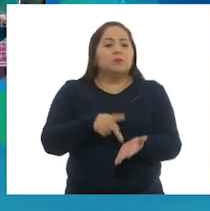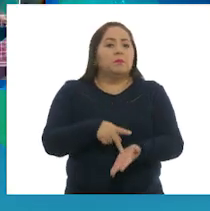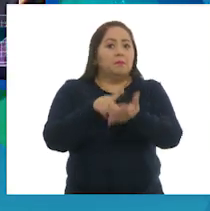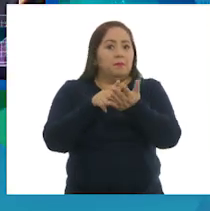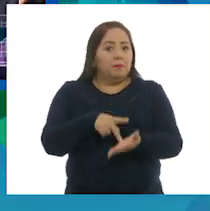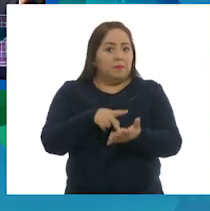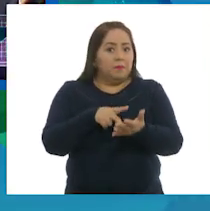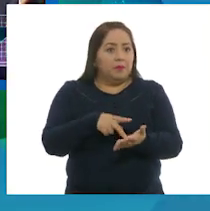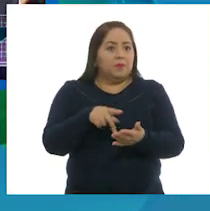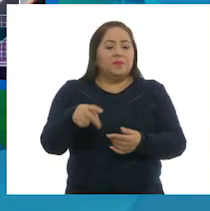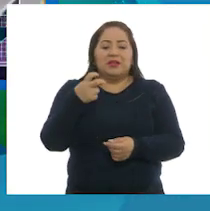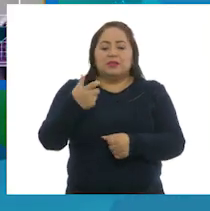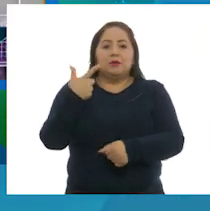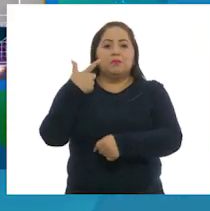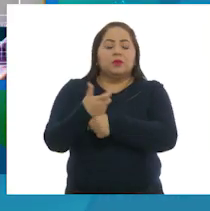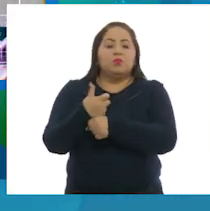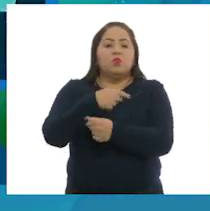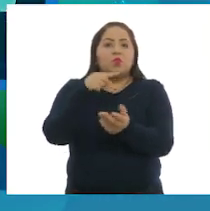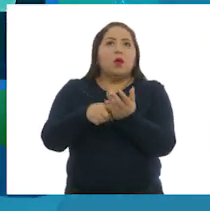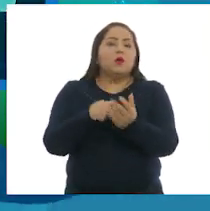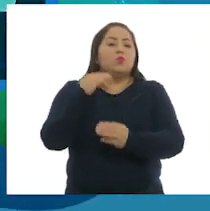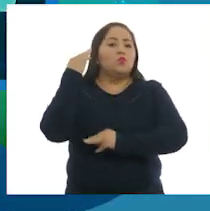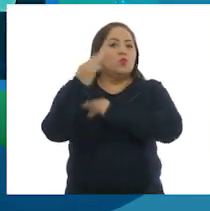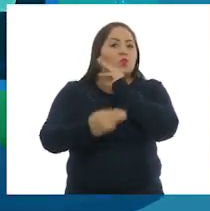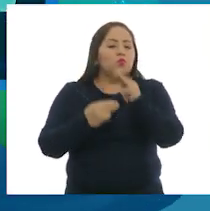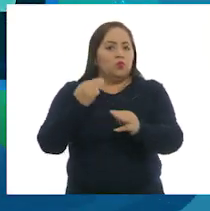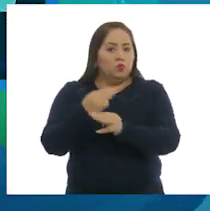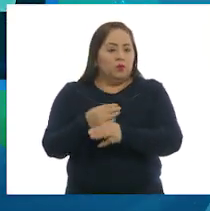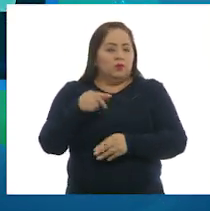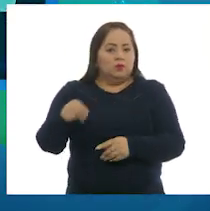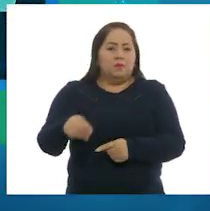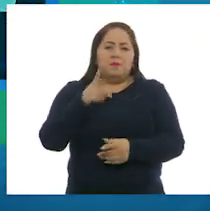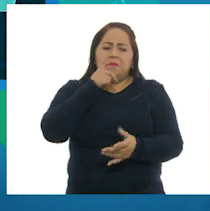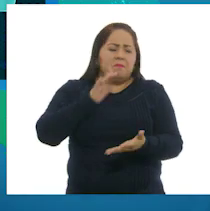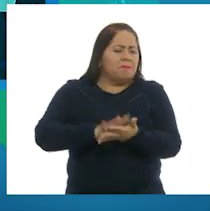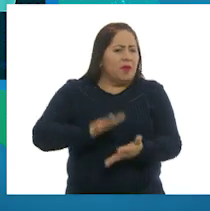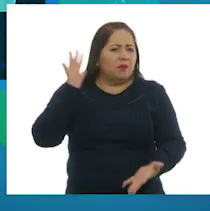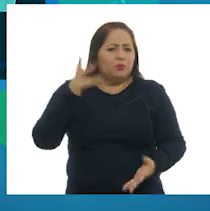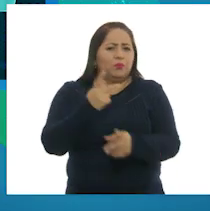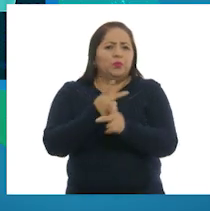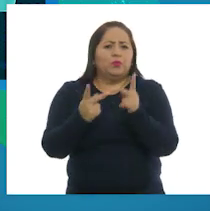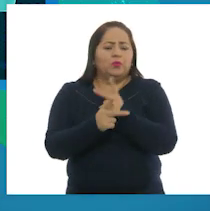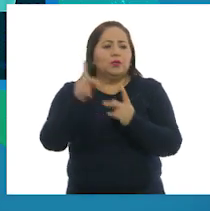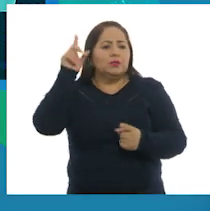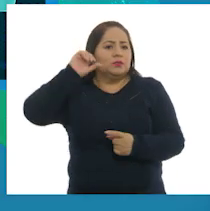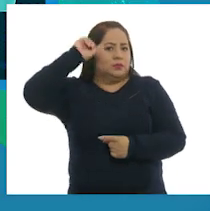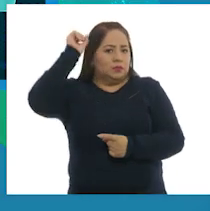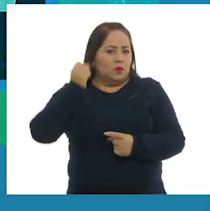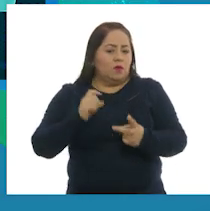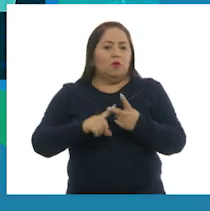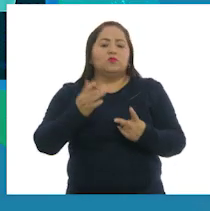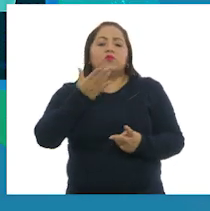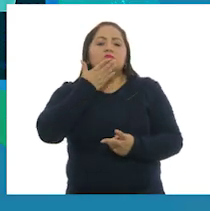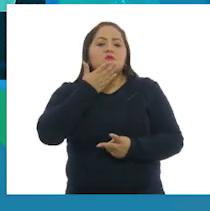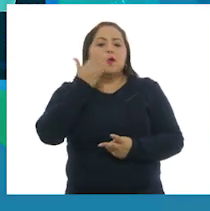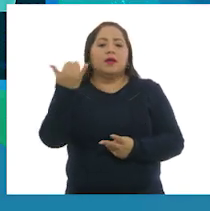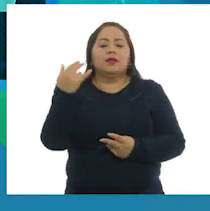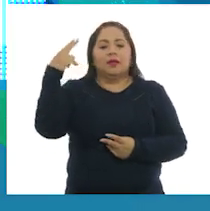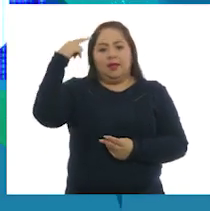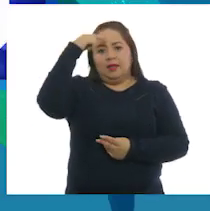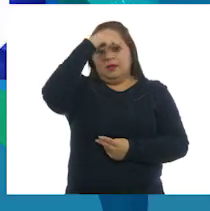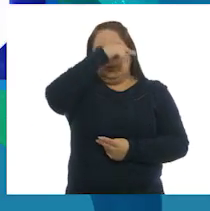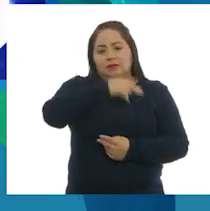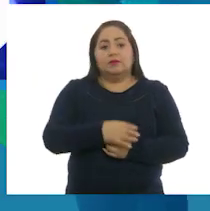posicionó en el séptimo lugar a nivel mundial. Las entidades de mayor producción fueron Sinaloa, Sonora y Nayarit.